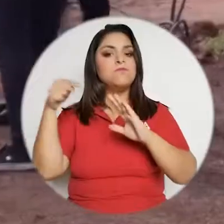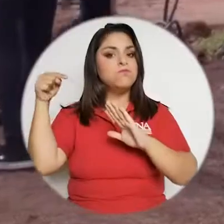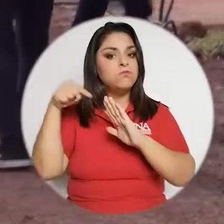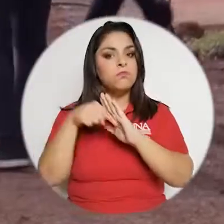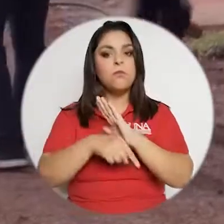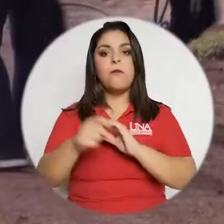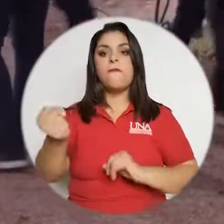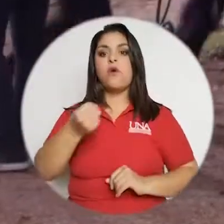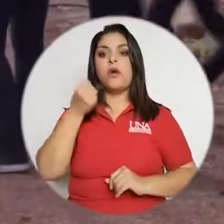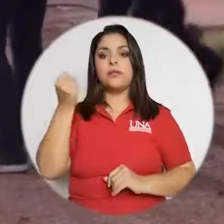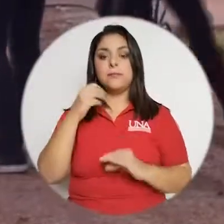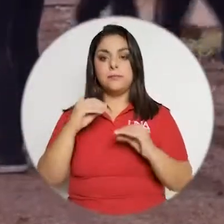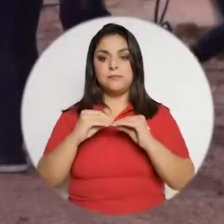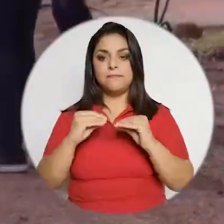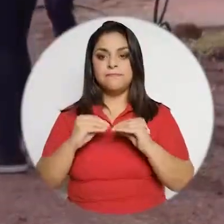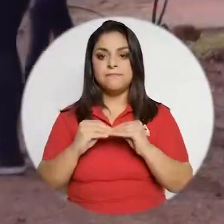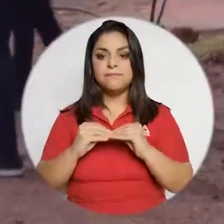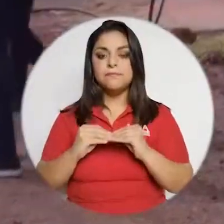exacerbado.